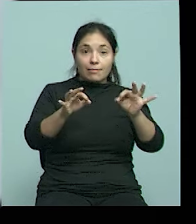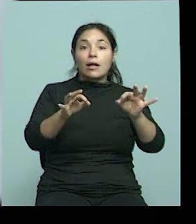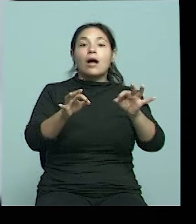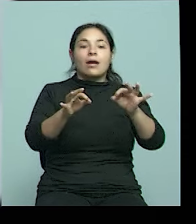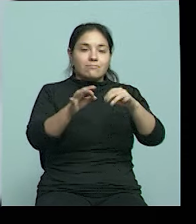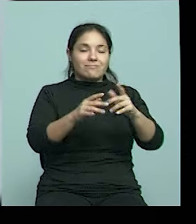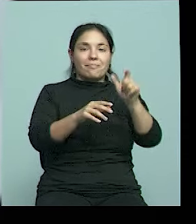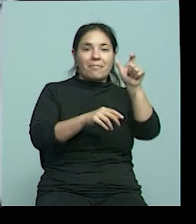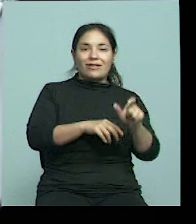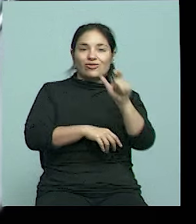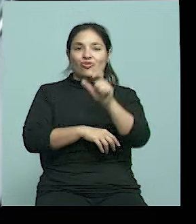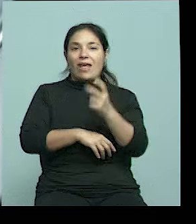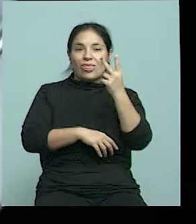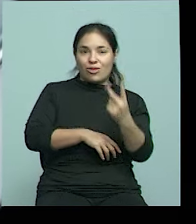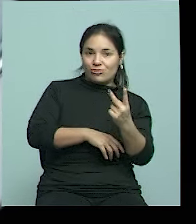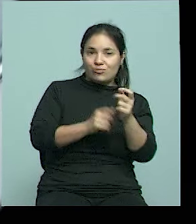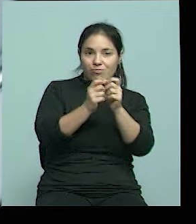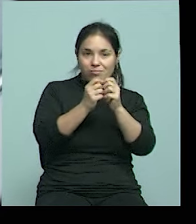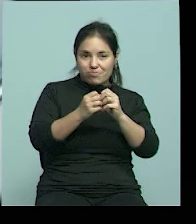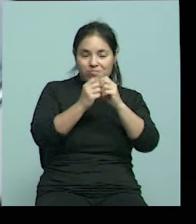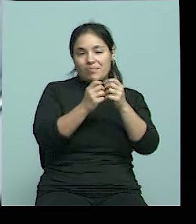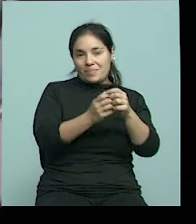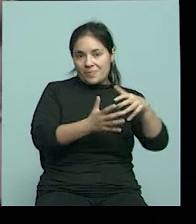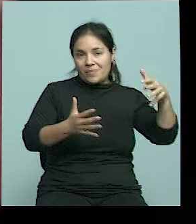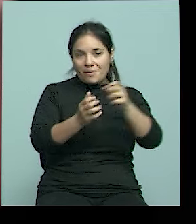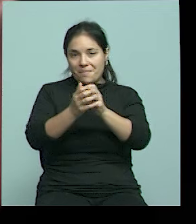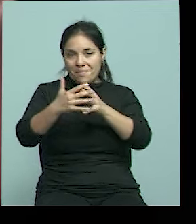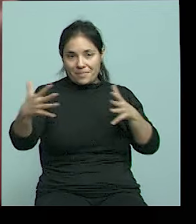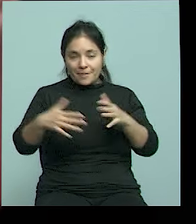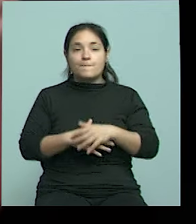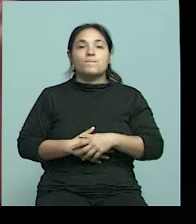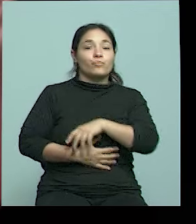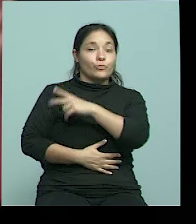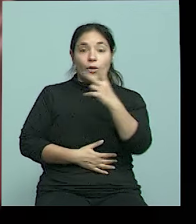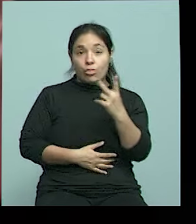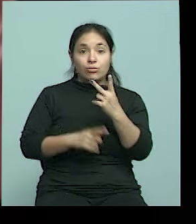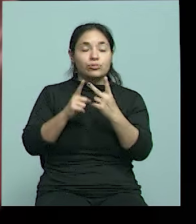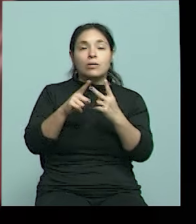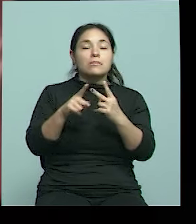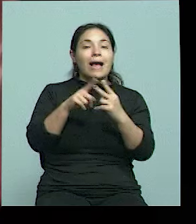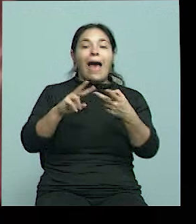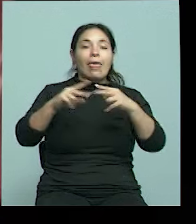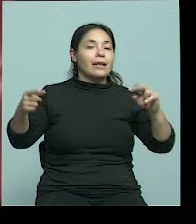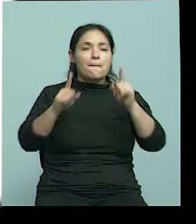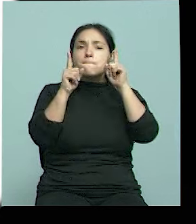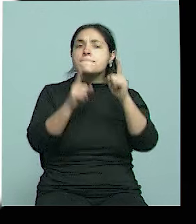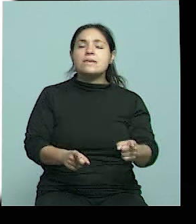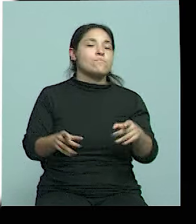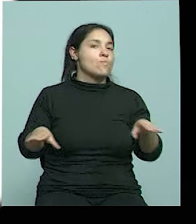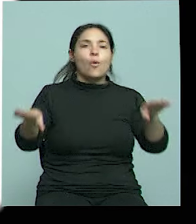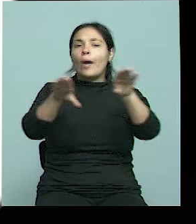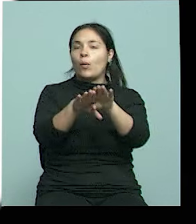formarse dos seres vivos. Esos dos nuevos individuos van a tener exactamente el mismo ADN.